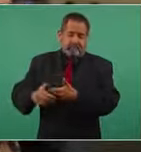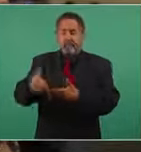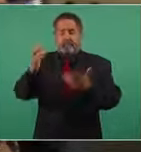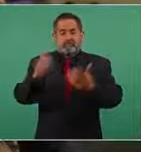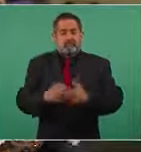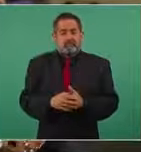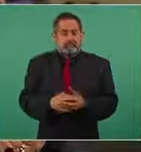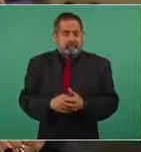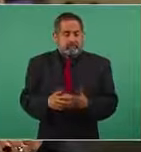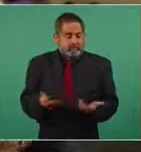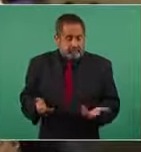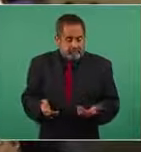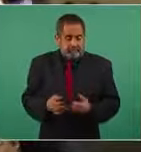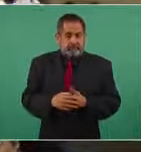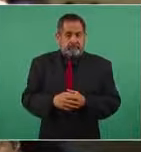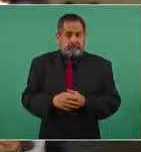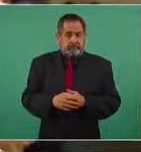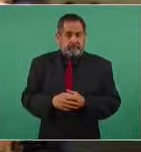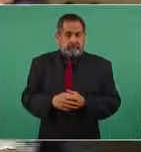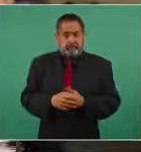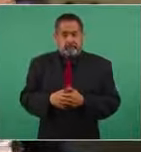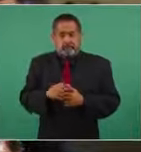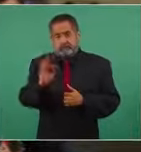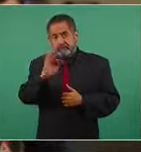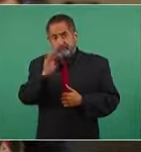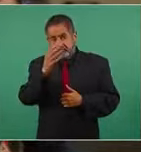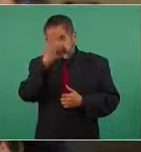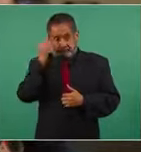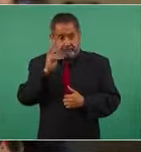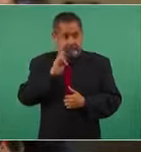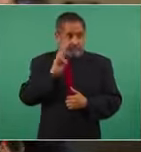no sé si habría la manera